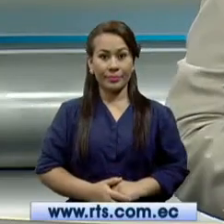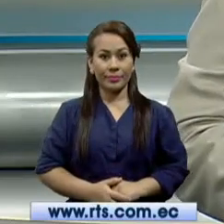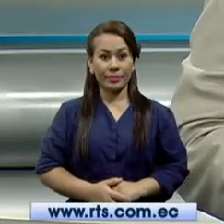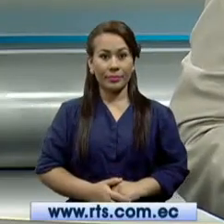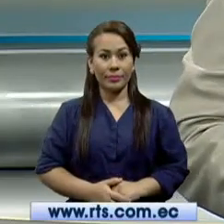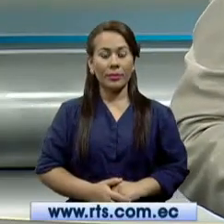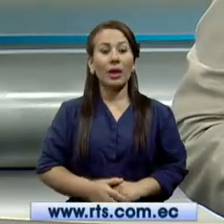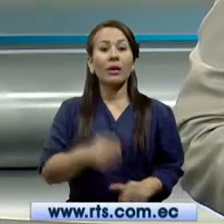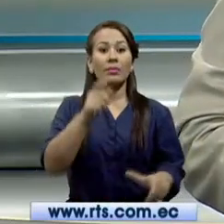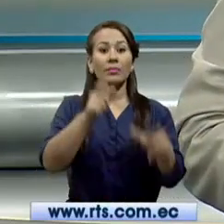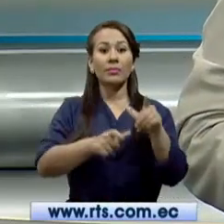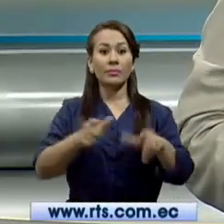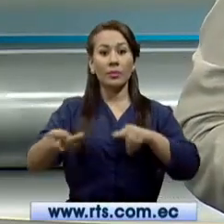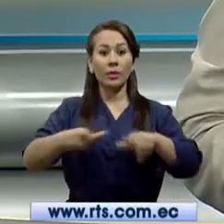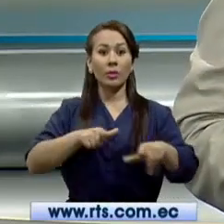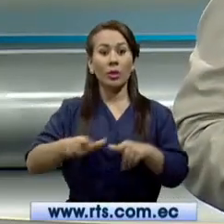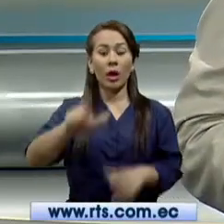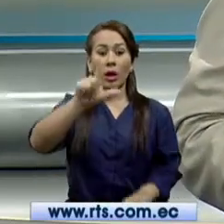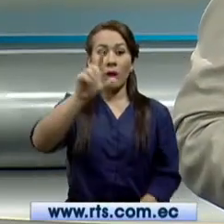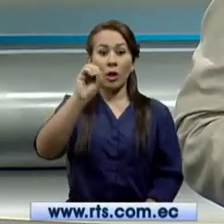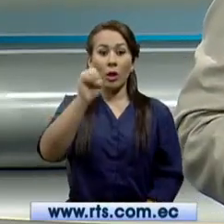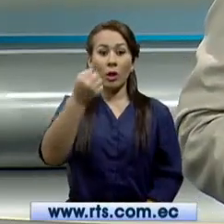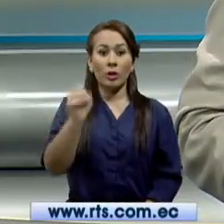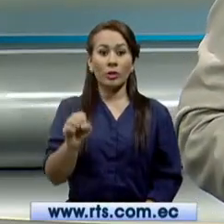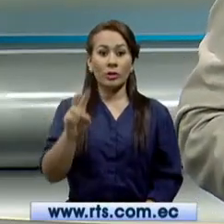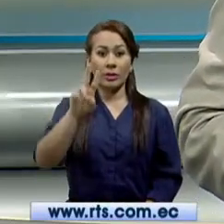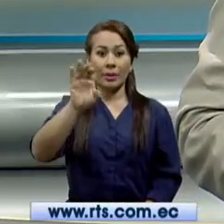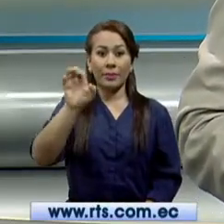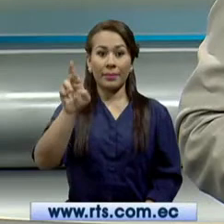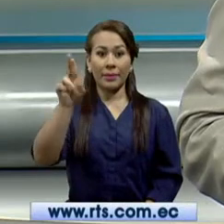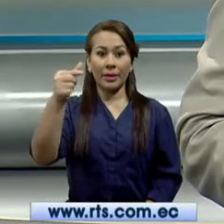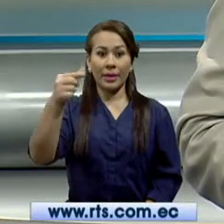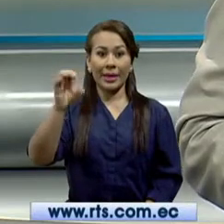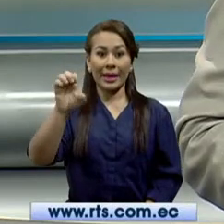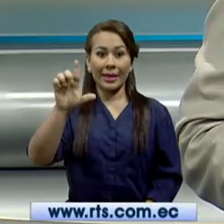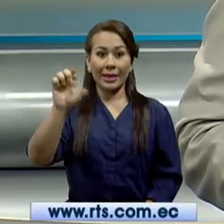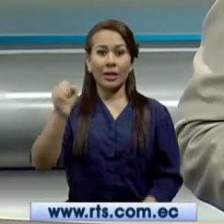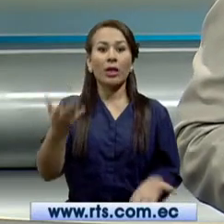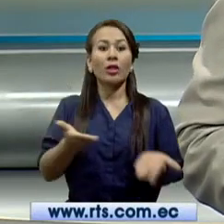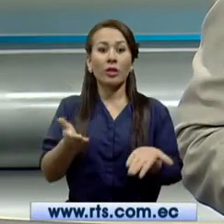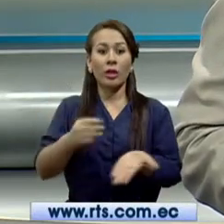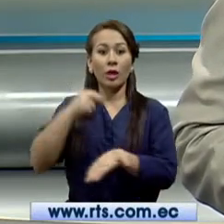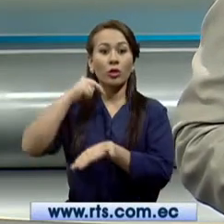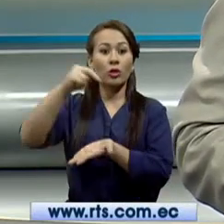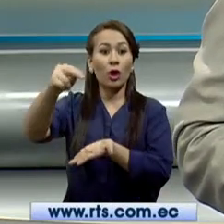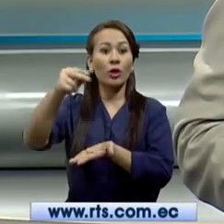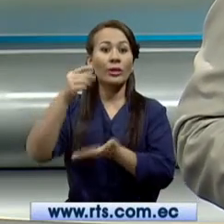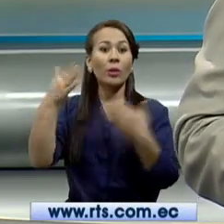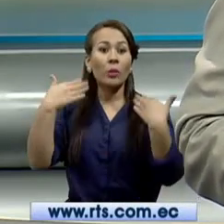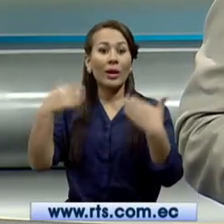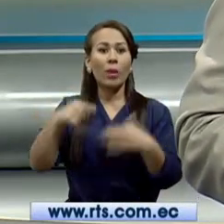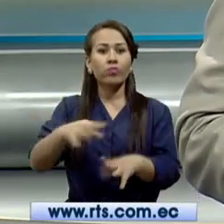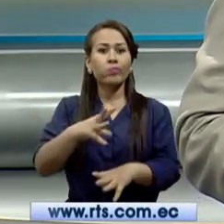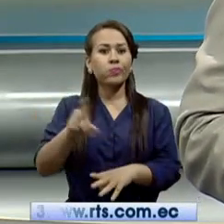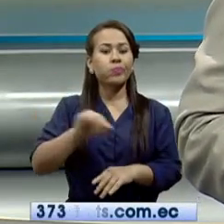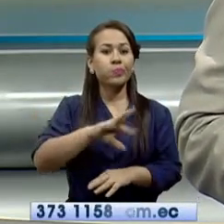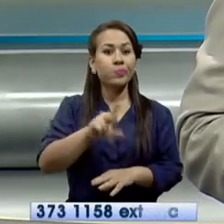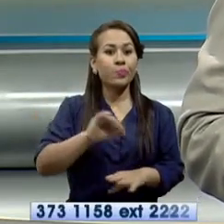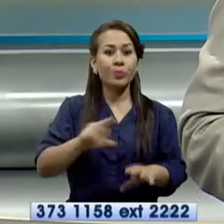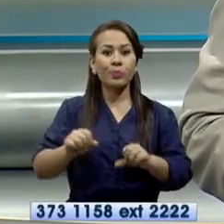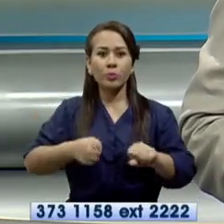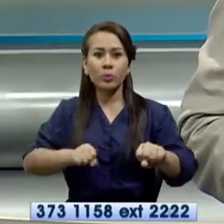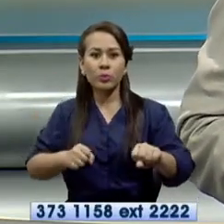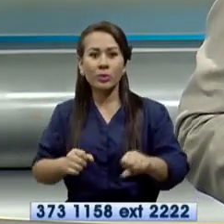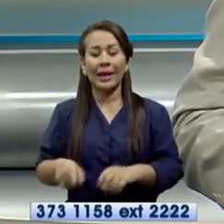Y habitantes del sector de Los Vergeles, al norte de Guayaquil, denuncian que son víctimas constantes de robos y asaltos. La policía